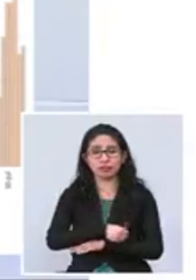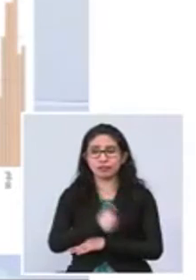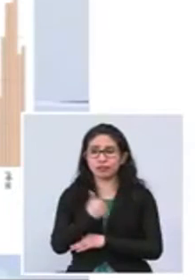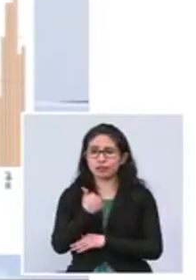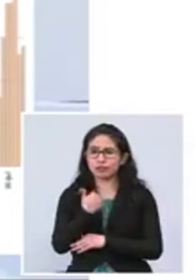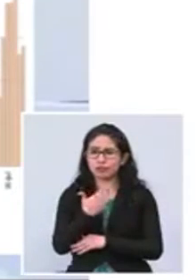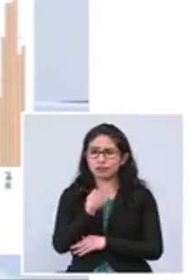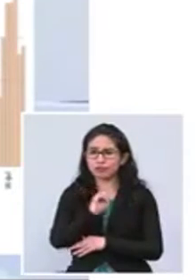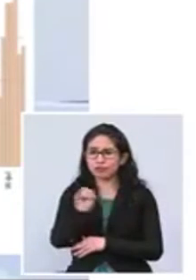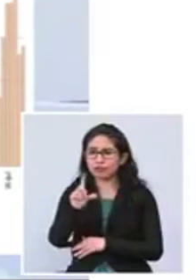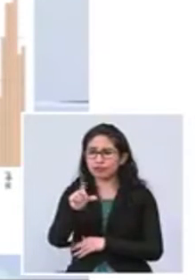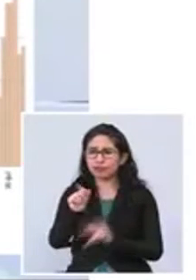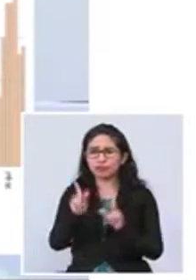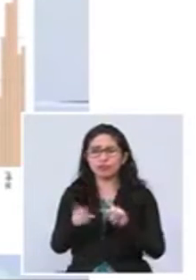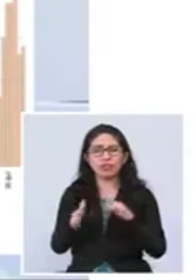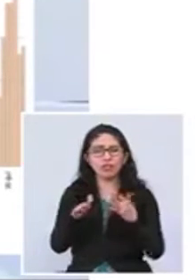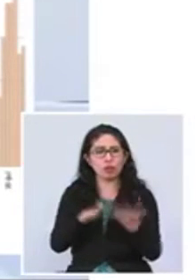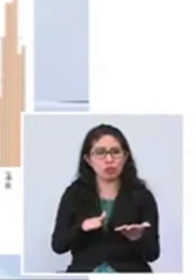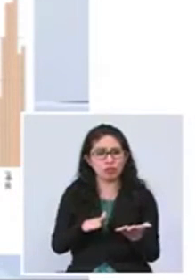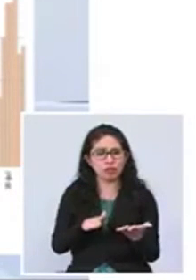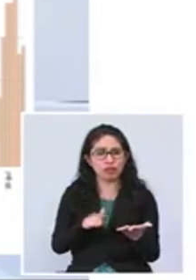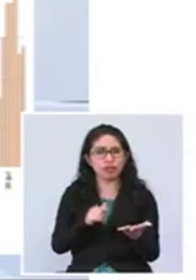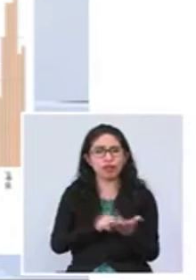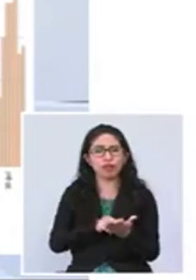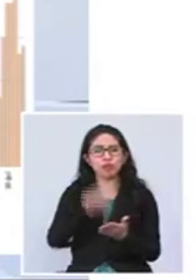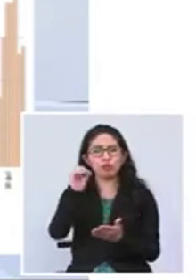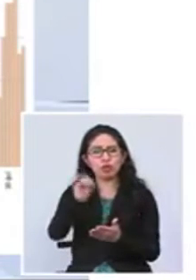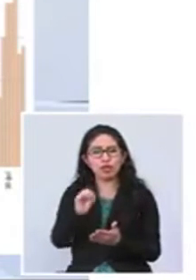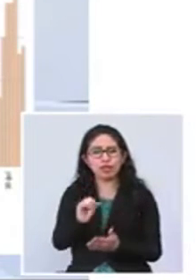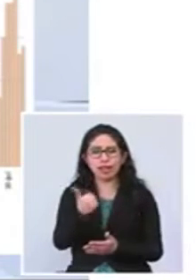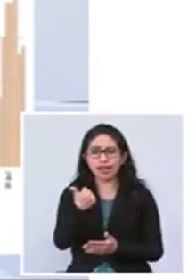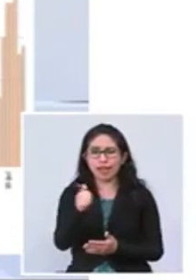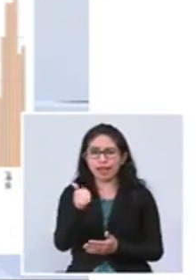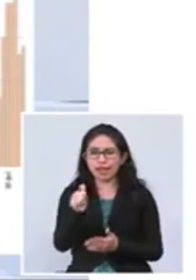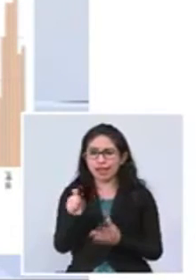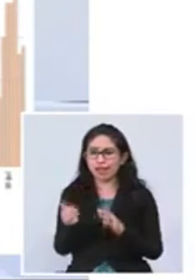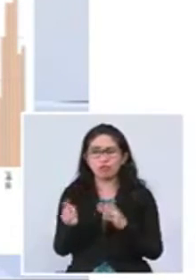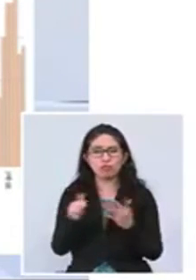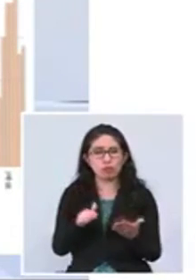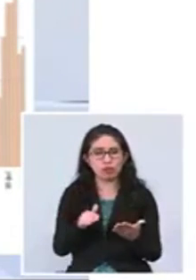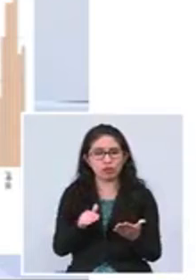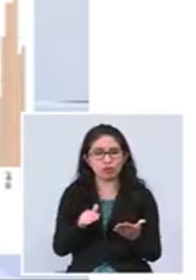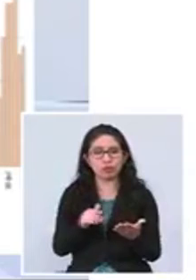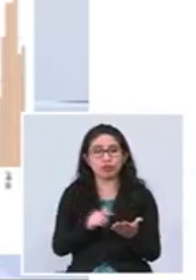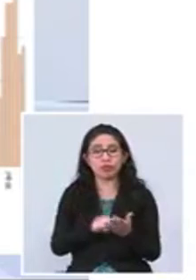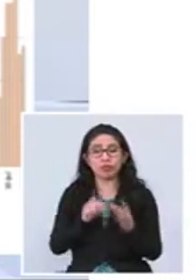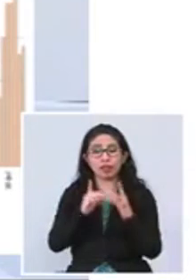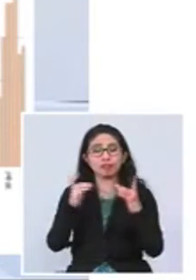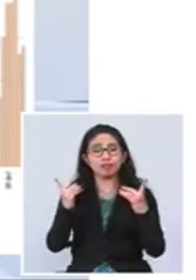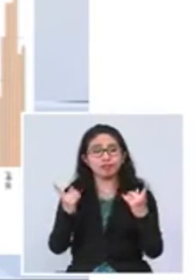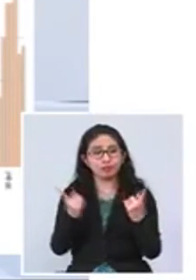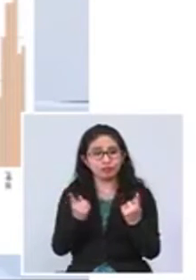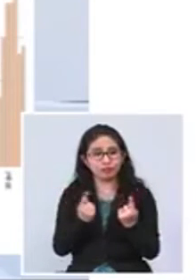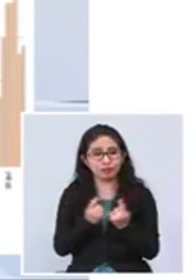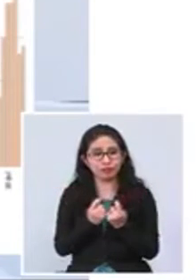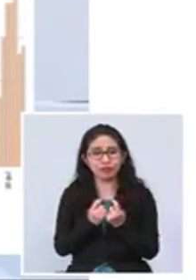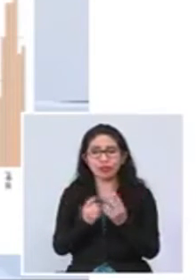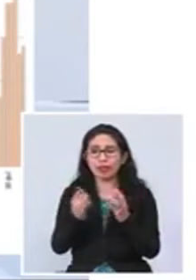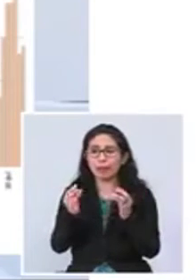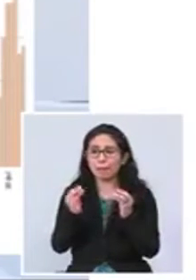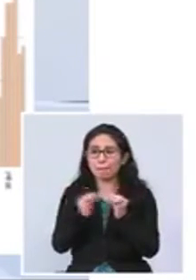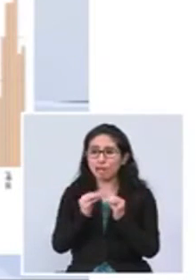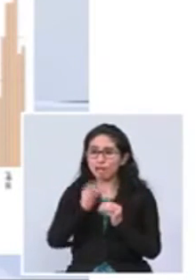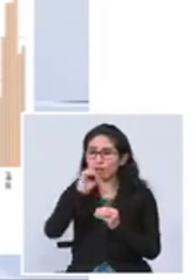20 casos, lo que hace una tasa de letalidad de 10%, siendo uno de los departamentos con la mayor tasa de